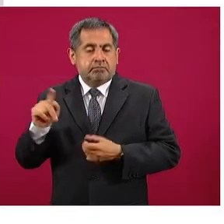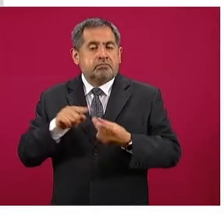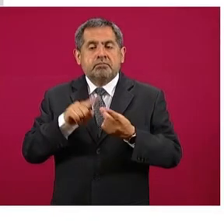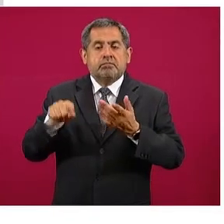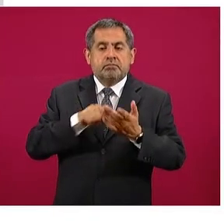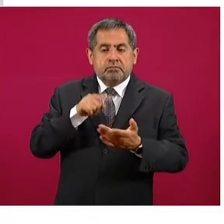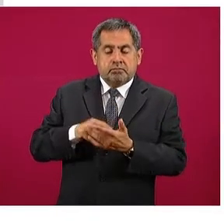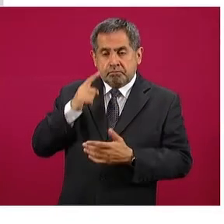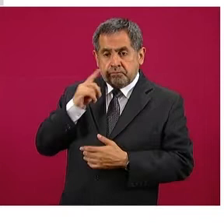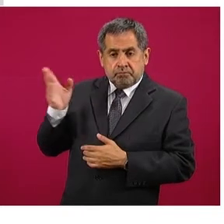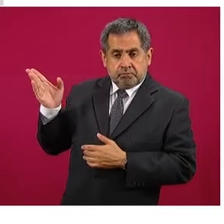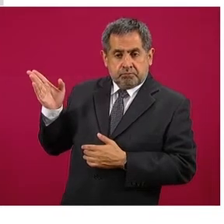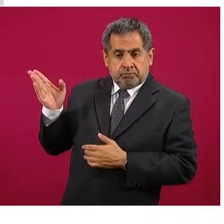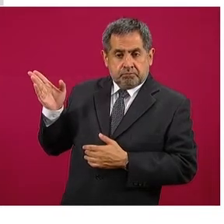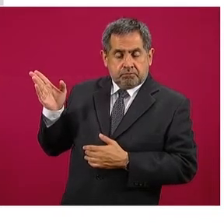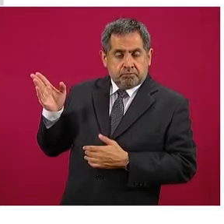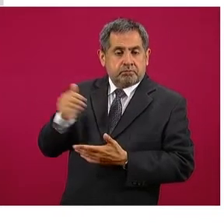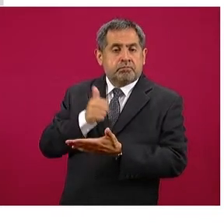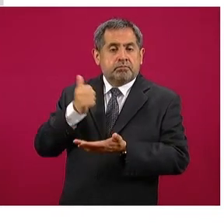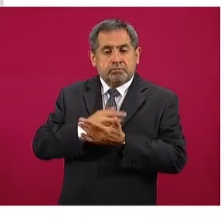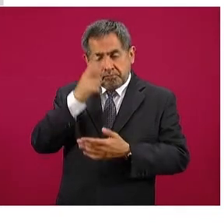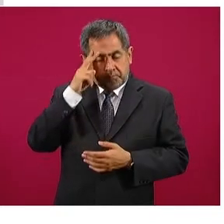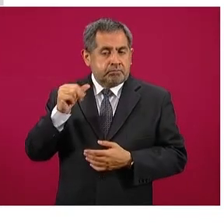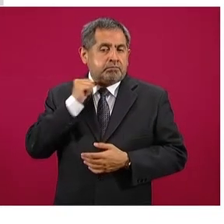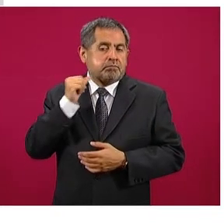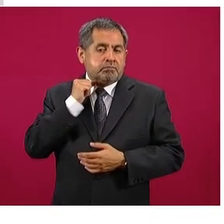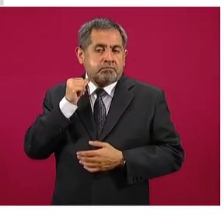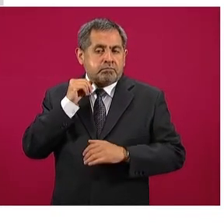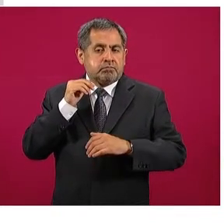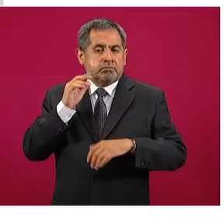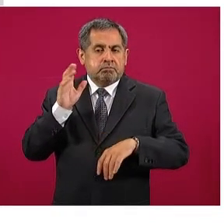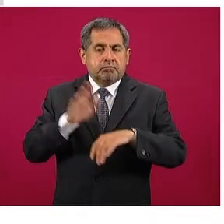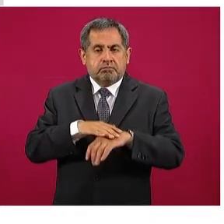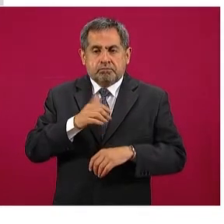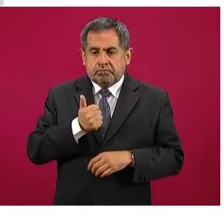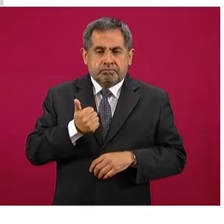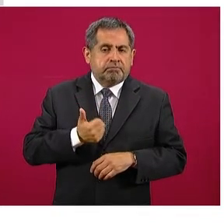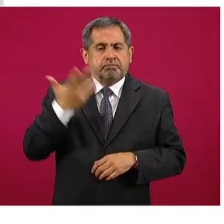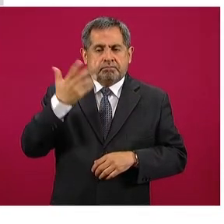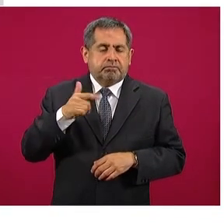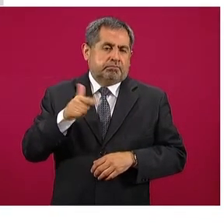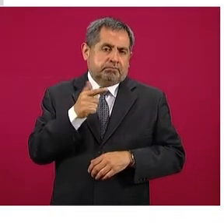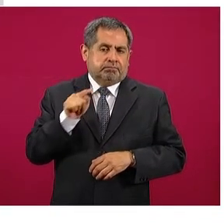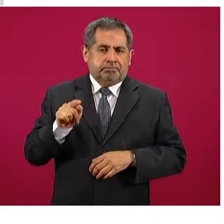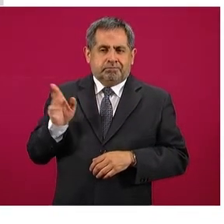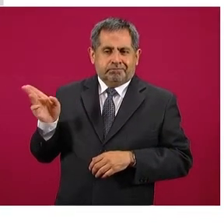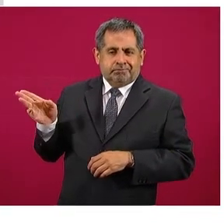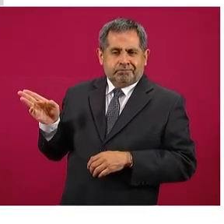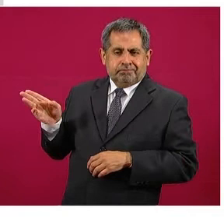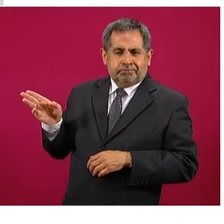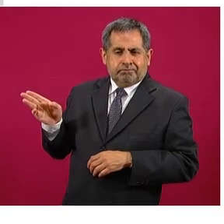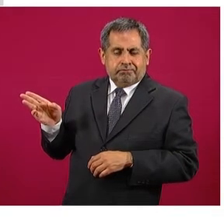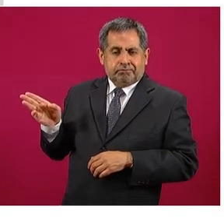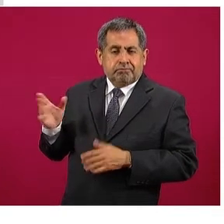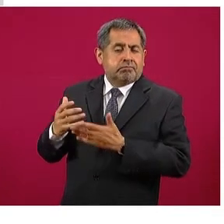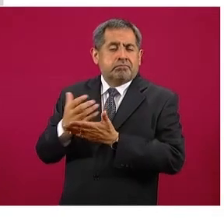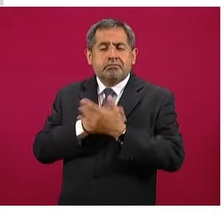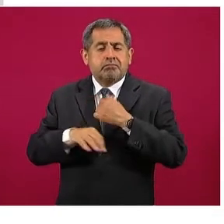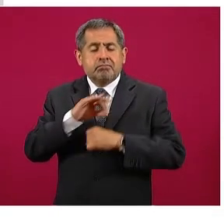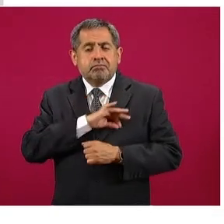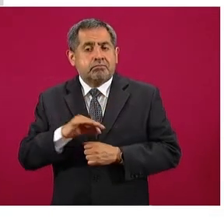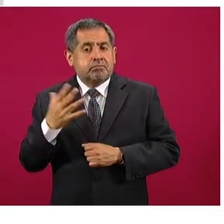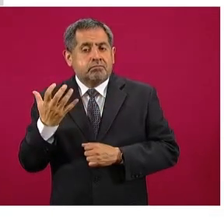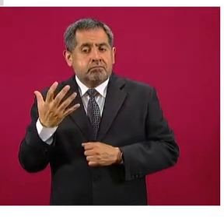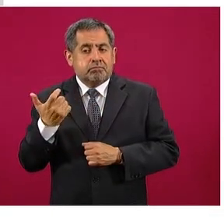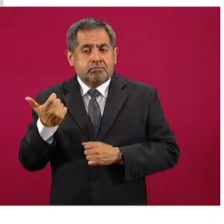Azcapotzalco, aquí en la Ciudad de México, 12 pesos 75 centavos por litro, con un margen nada más de estos angelitos de cinco